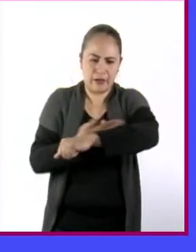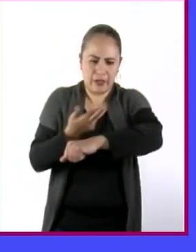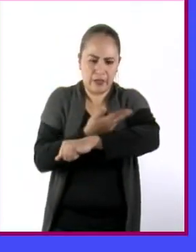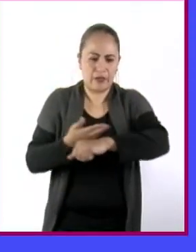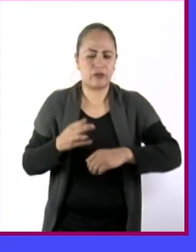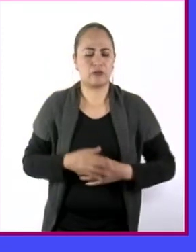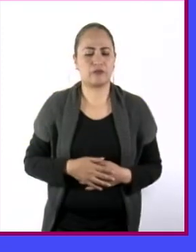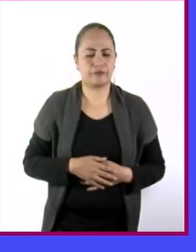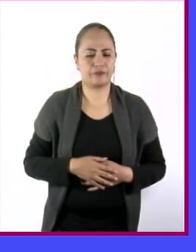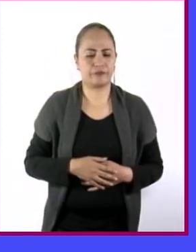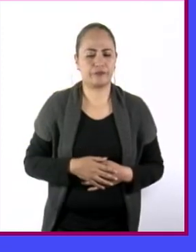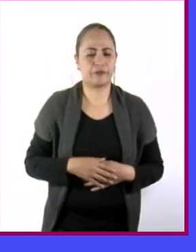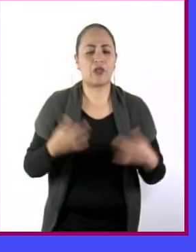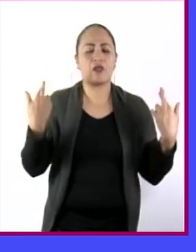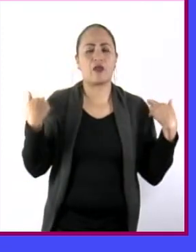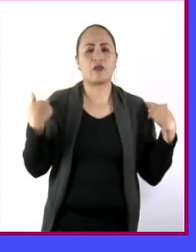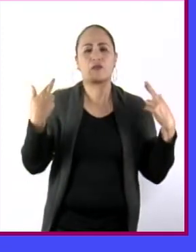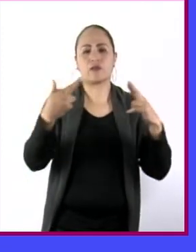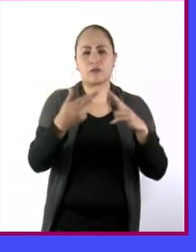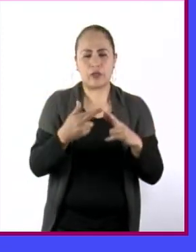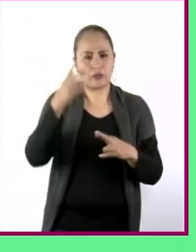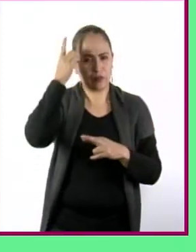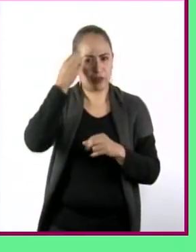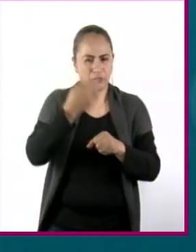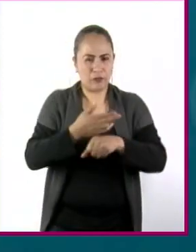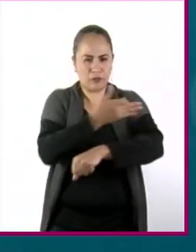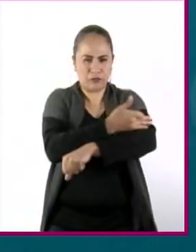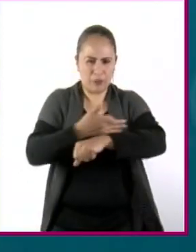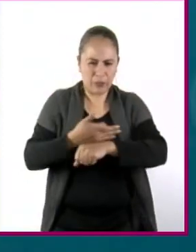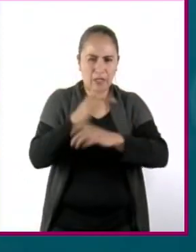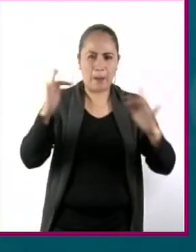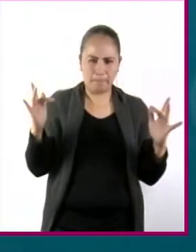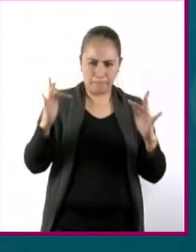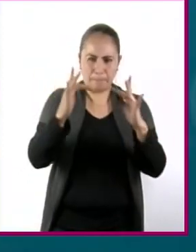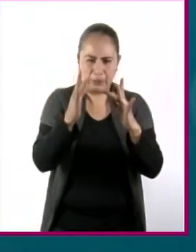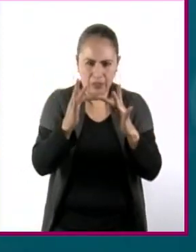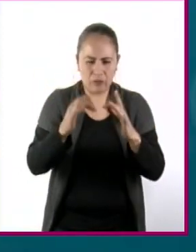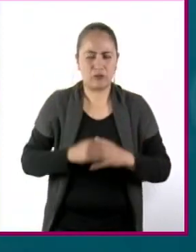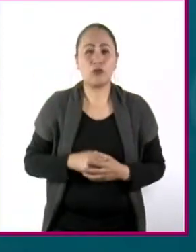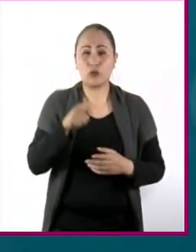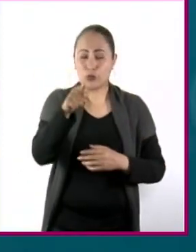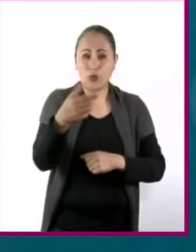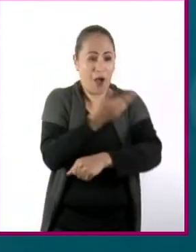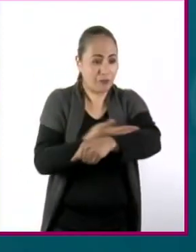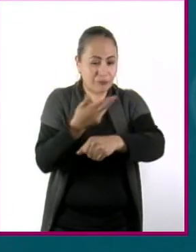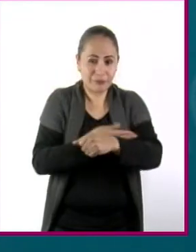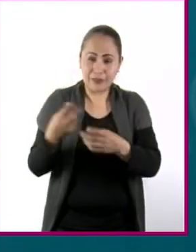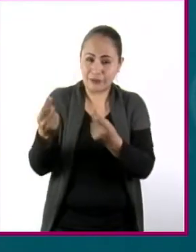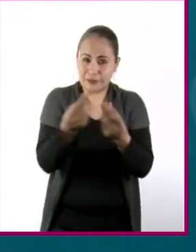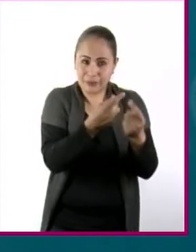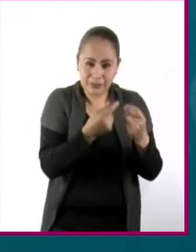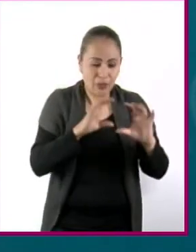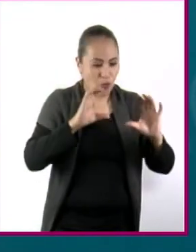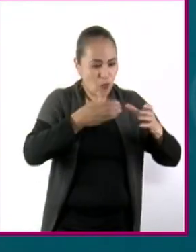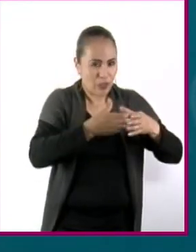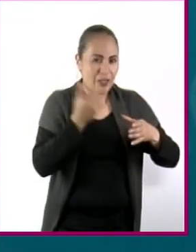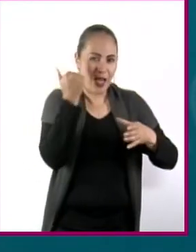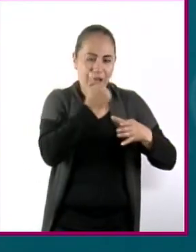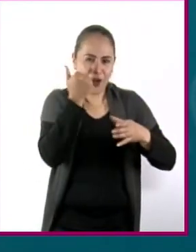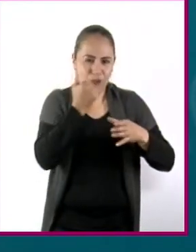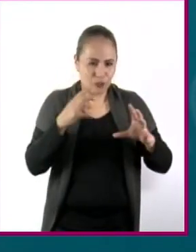Establecer vínculos con docentes, directivos y familias Organízate y actúa Sé parte de tu comunidad escolar